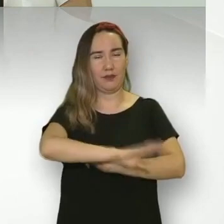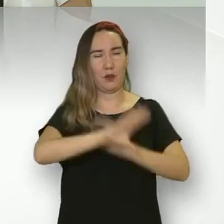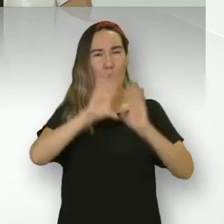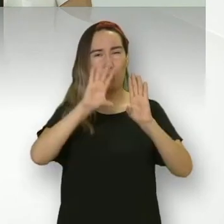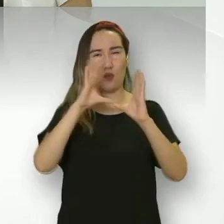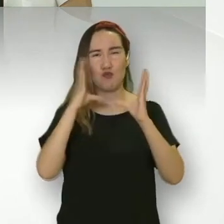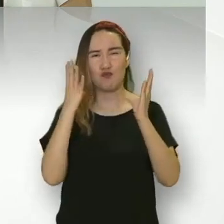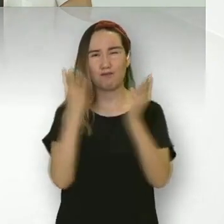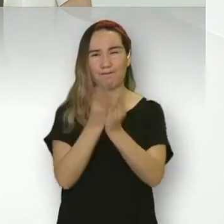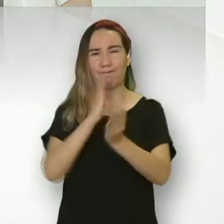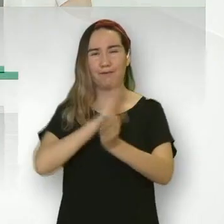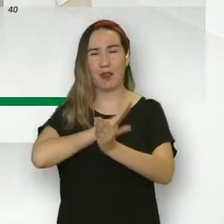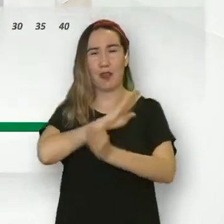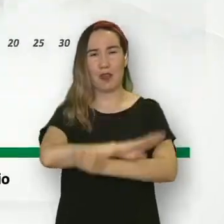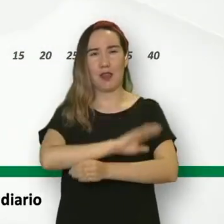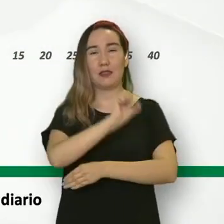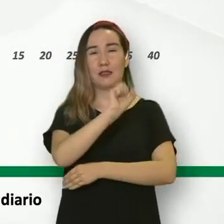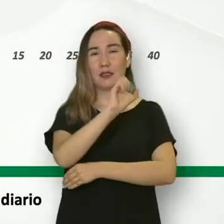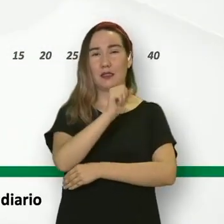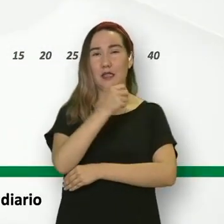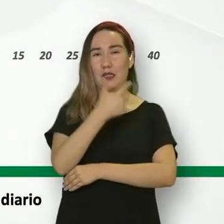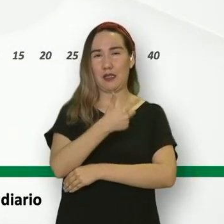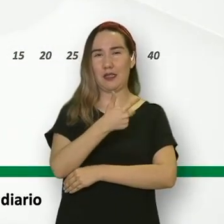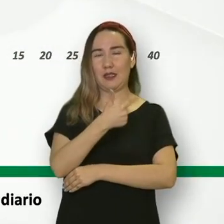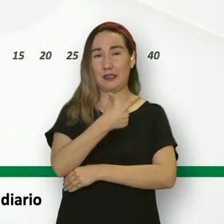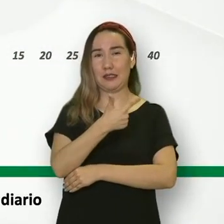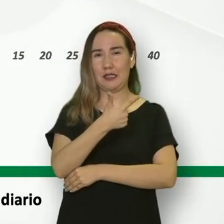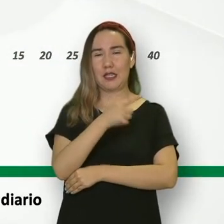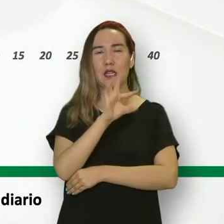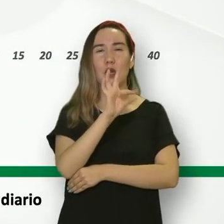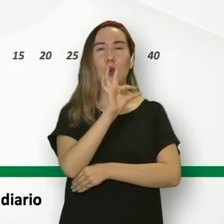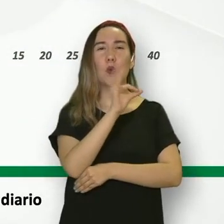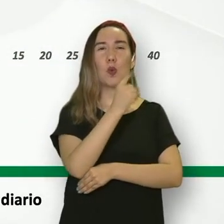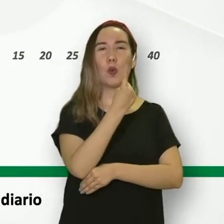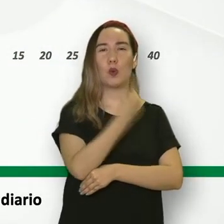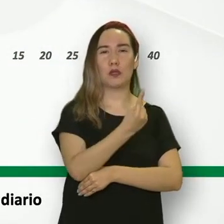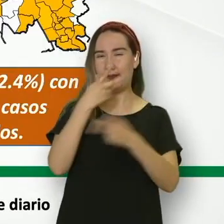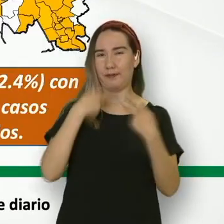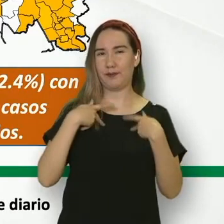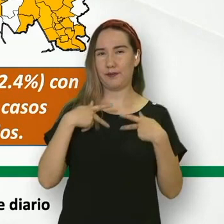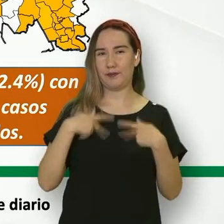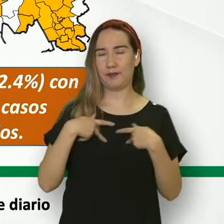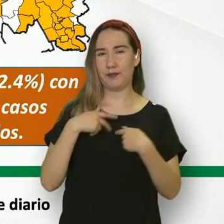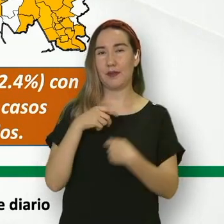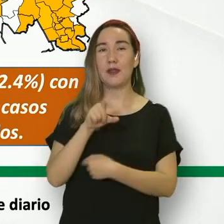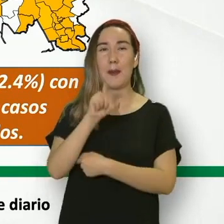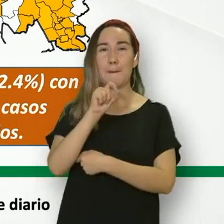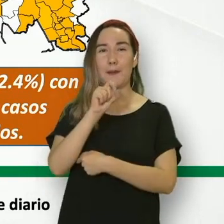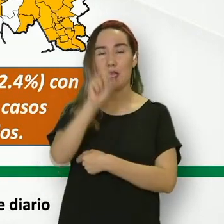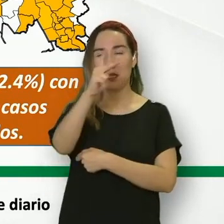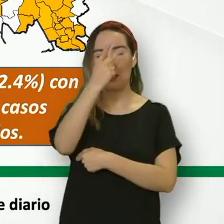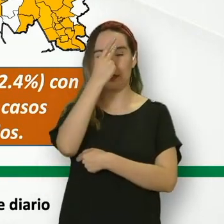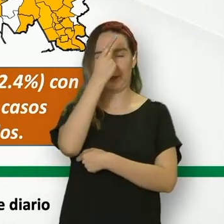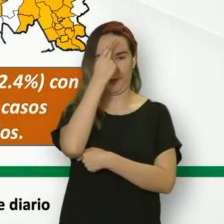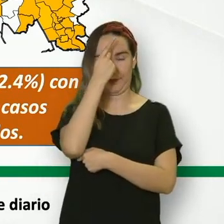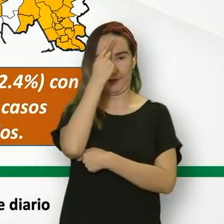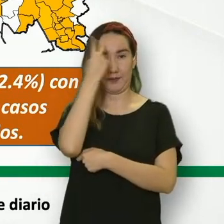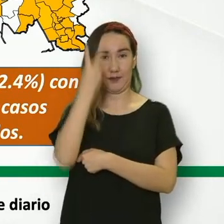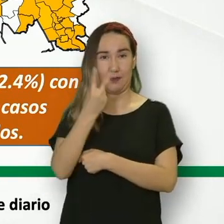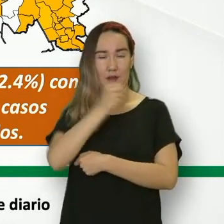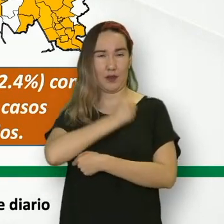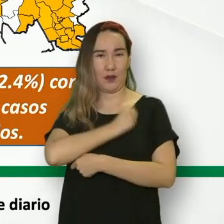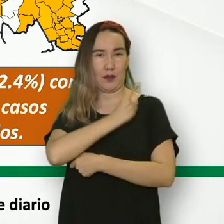de ellos adquirieron la enfermedad de manera local, mientras que una se considera foránea. Son 20 en San Luis Potosí,